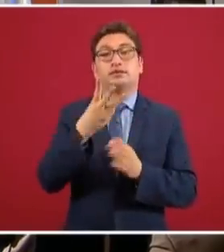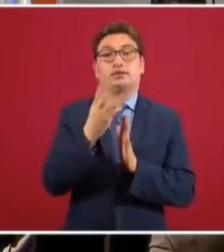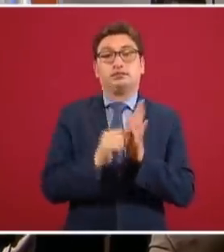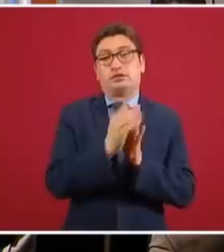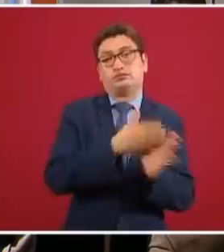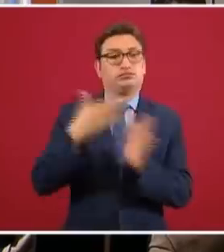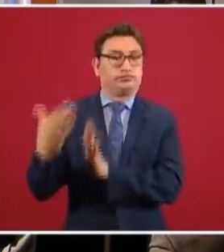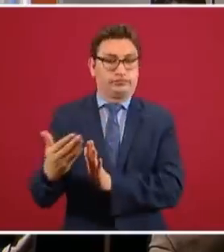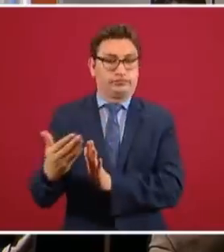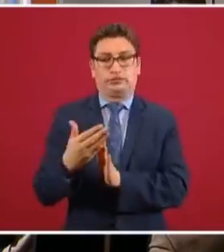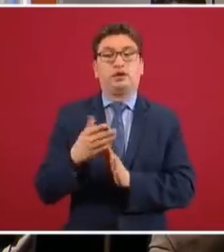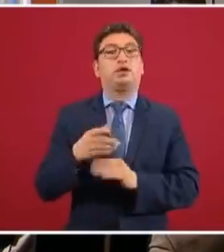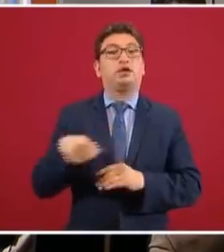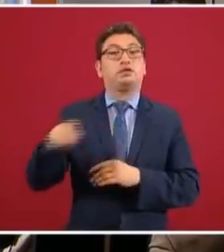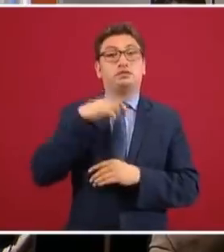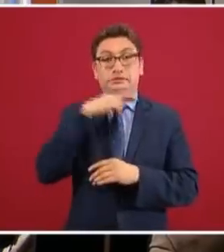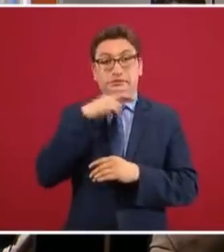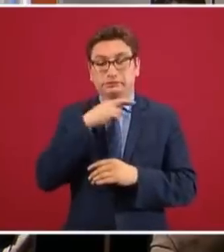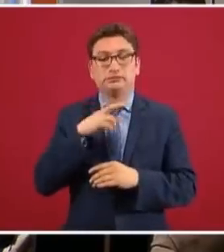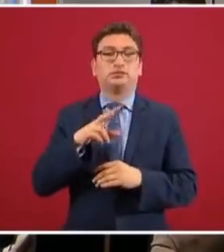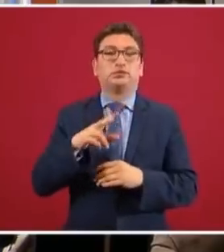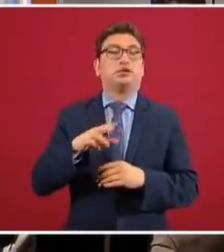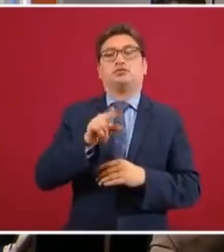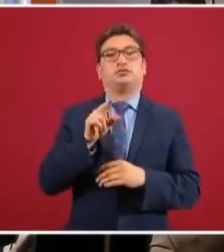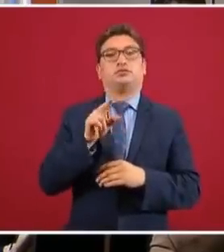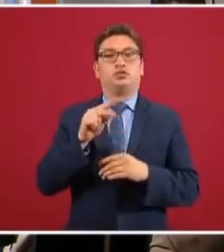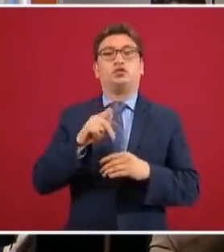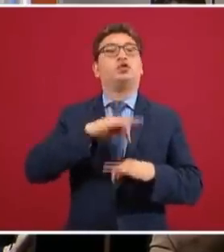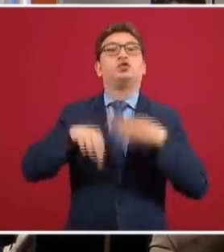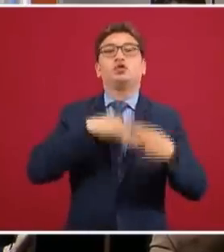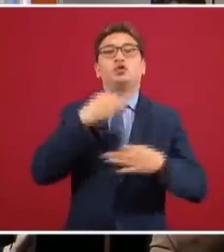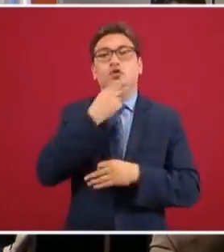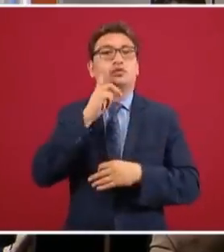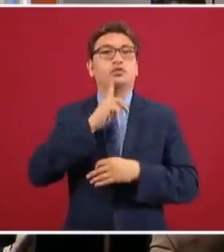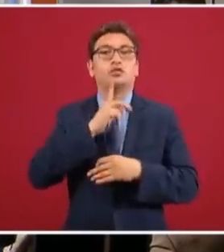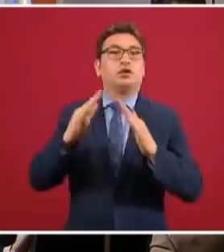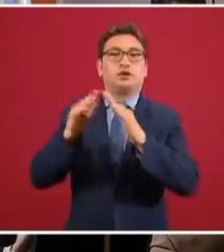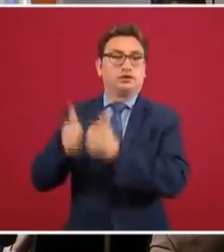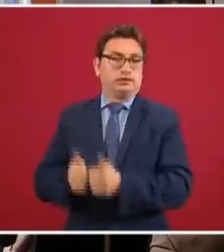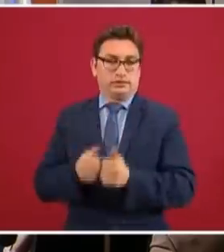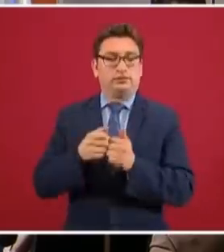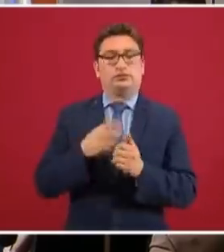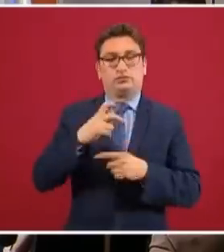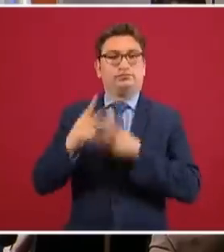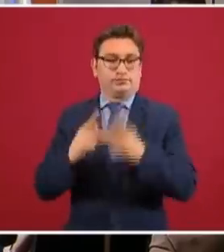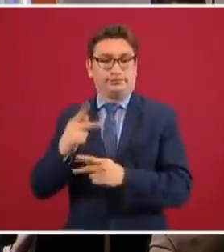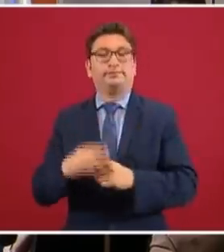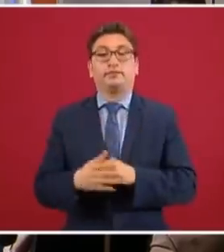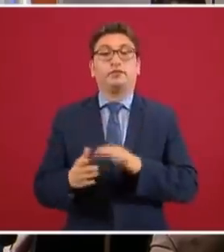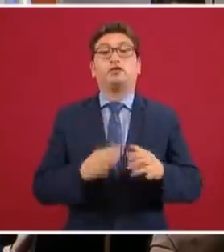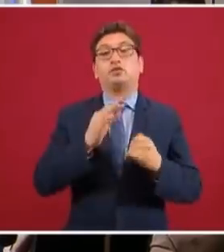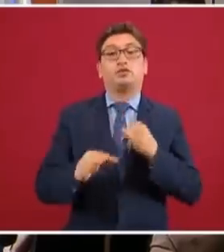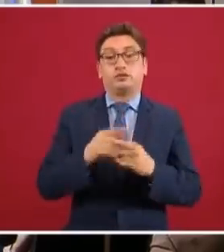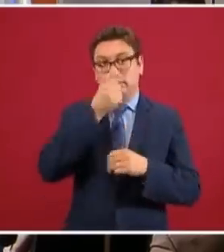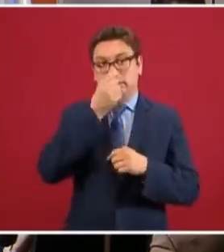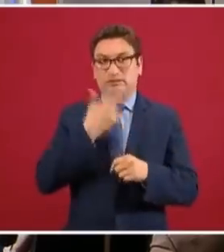se crea que van a tener que salir de inmediato, lo que queremos es que todos, todos, todos y todas se queden en su casa. Y finalmente, la